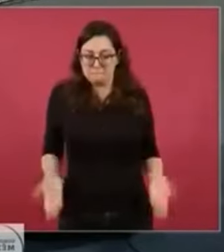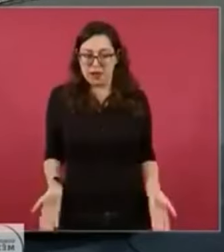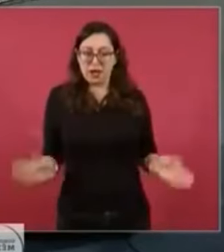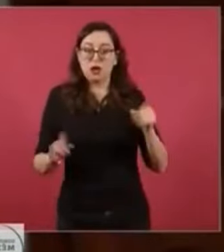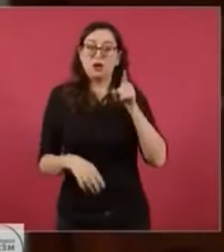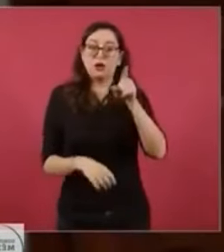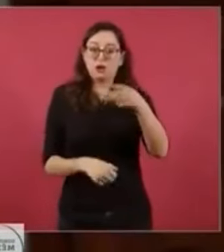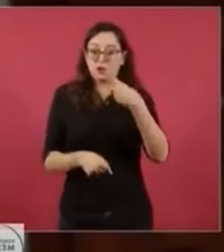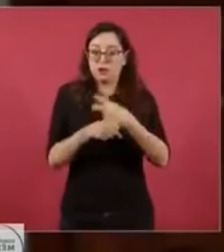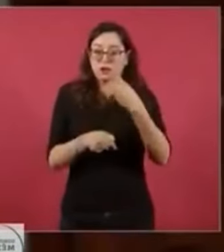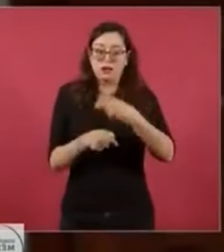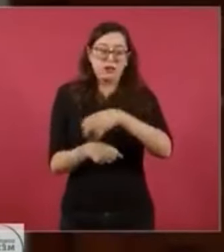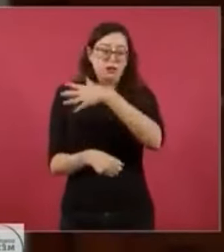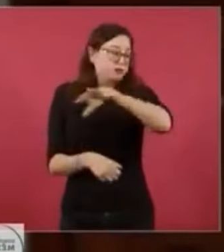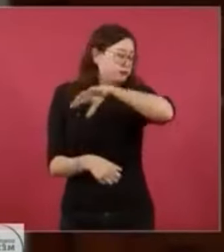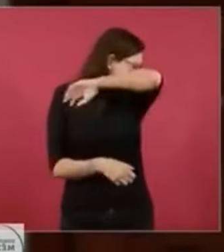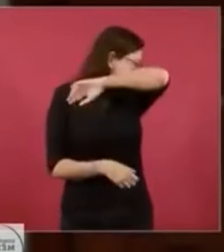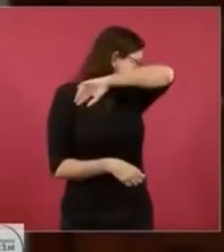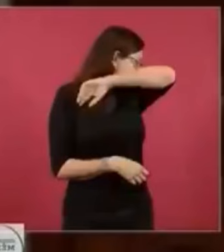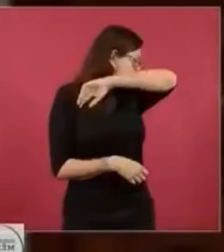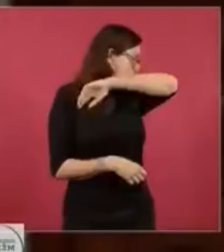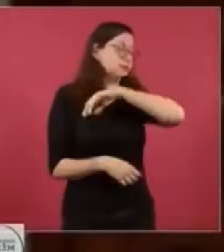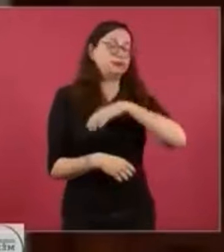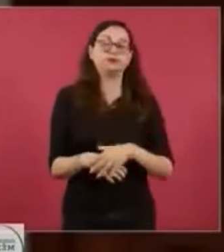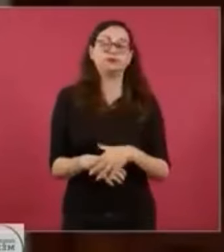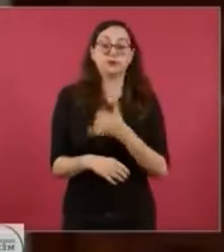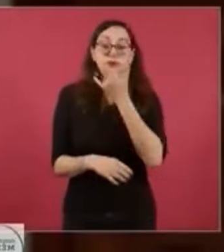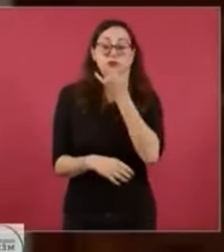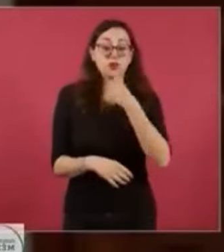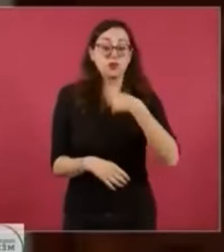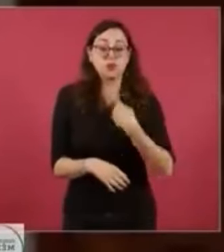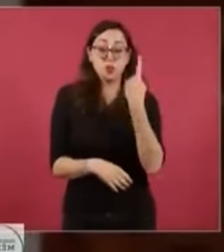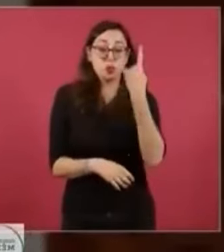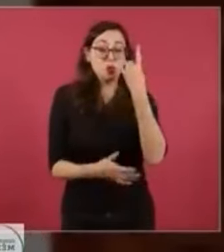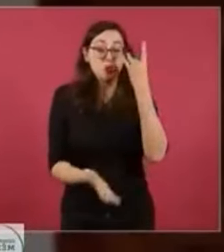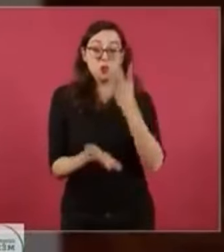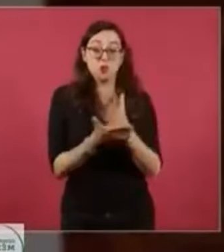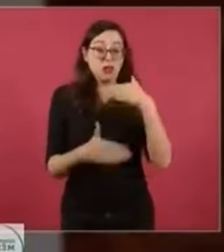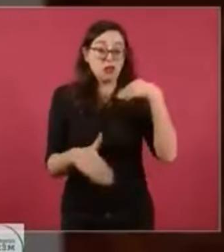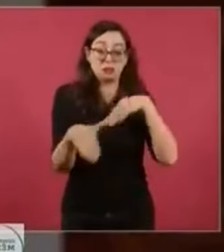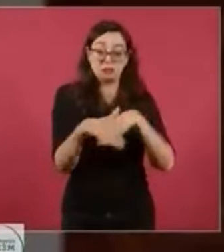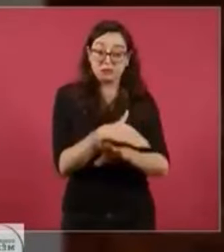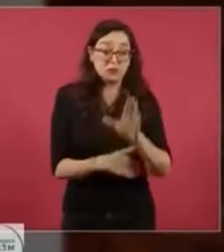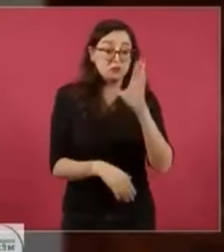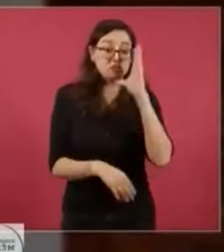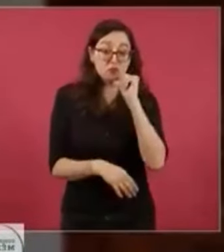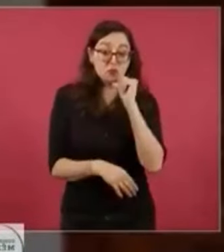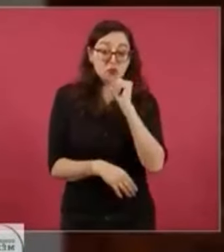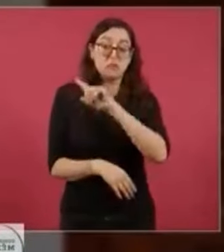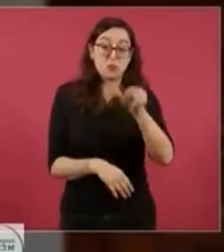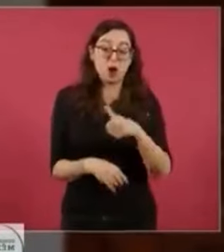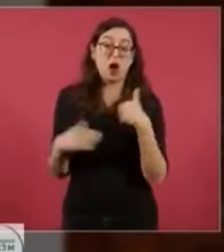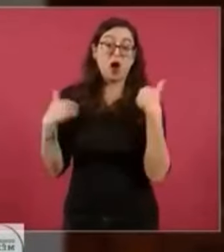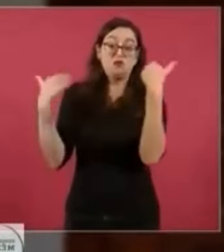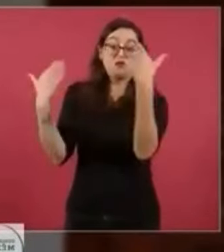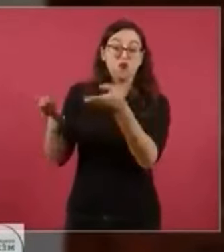invitación general, por eso yo llegué y fue la única que no pudo entrar. Y luego todavía el ejército que tiene ahí,